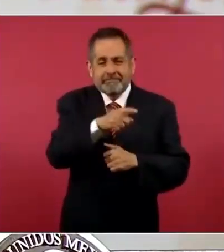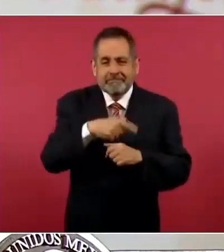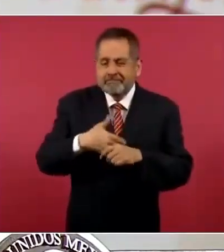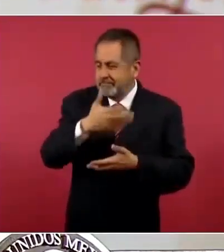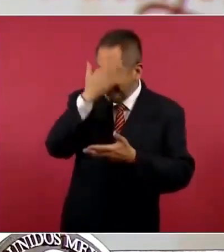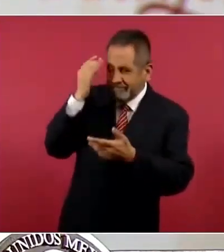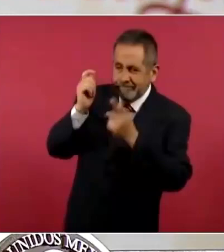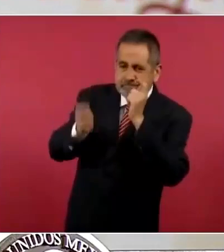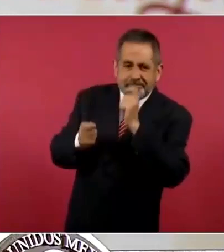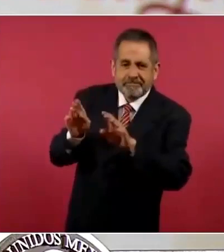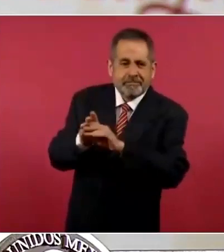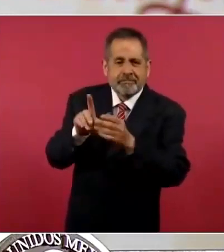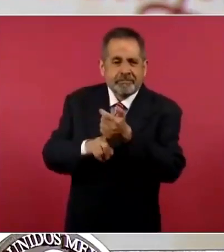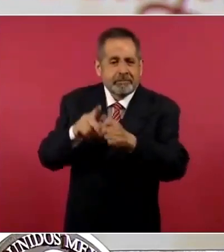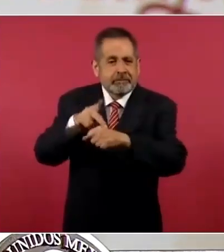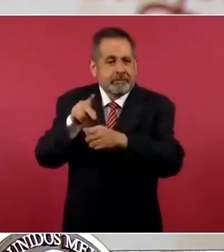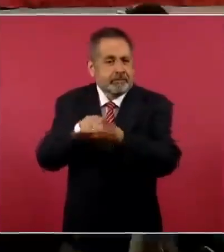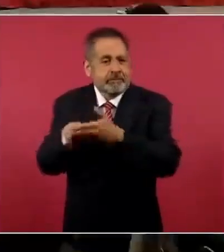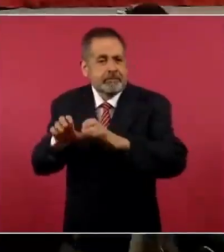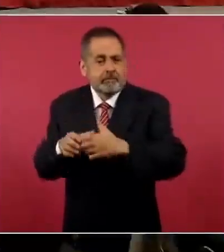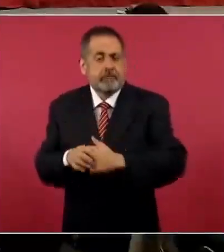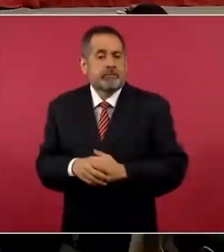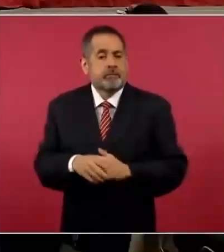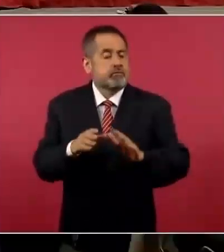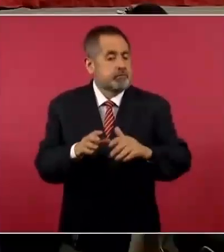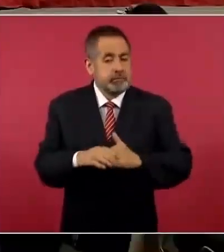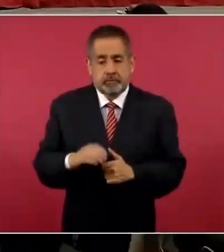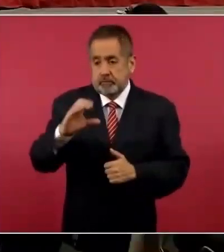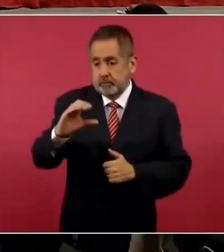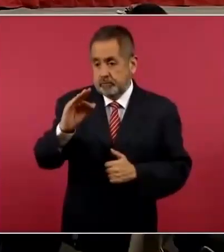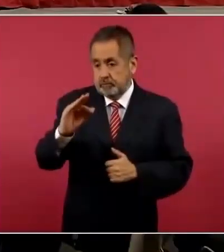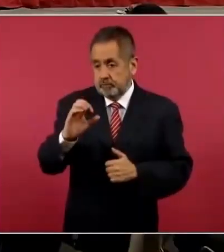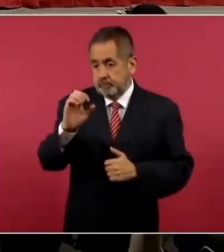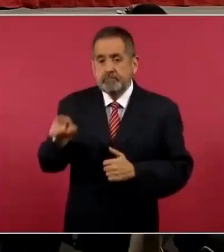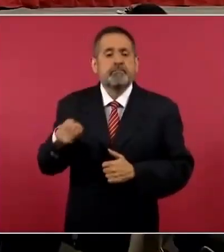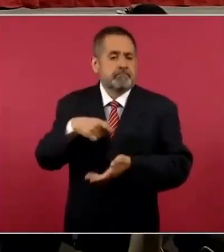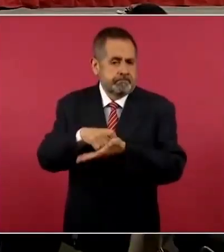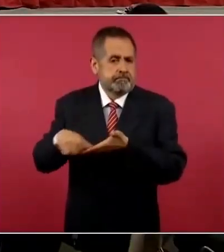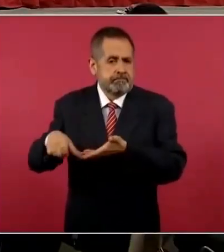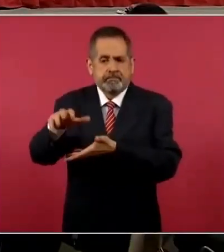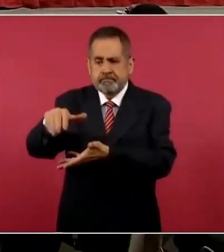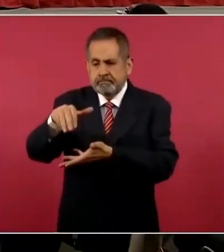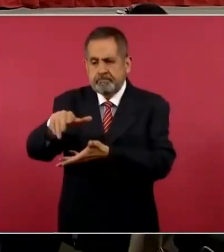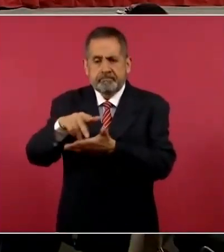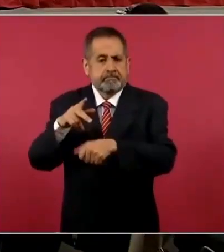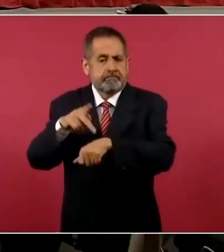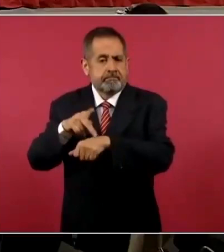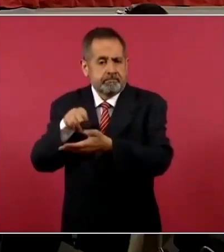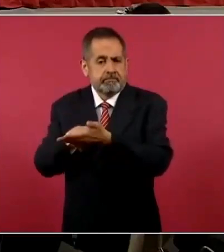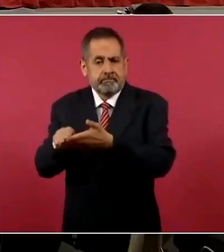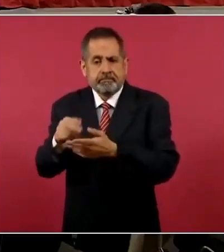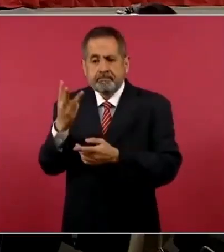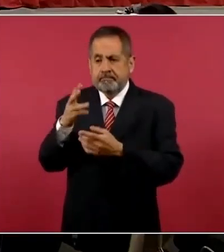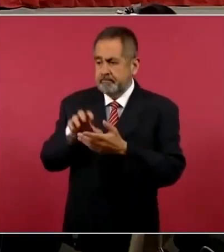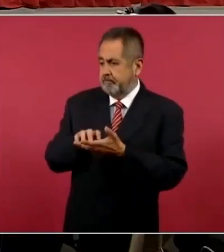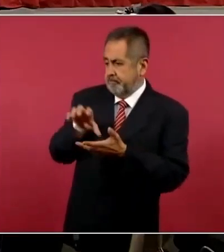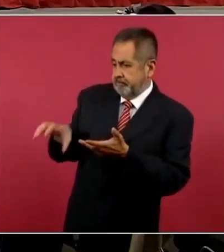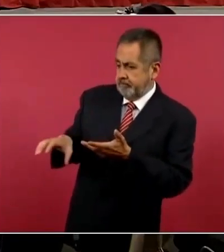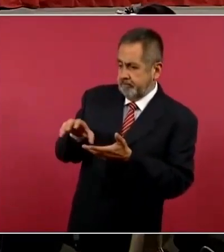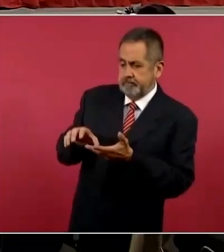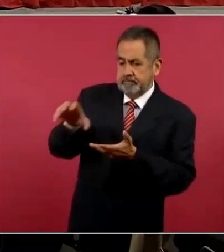del mercado del carbón. La Comisión Federal de Electricidad adquiere carbón para tres termoeléctricas en la cuenca